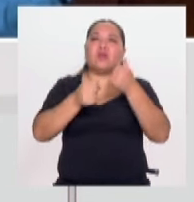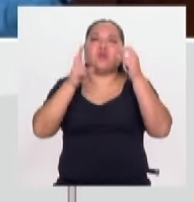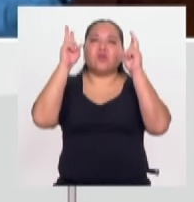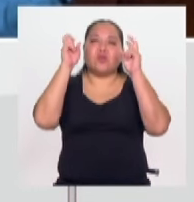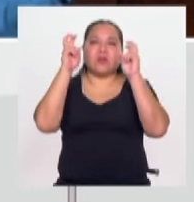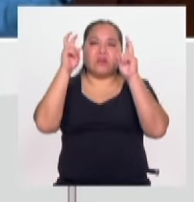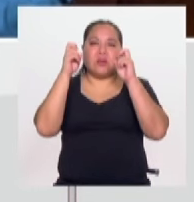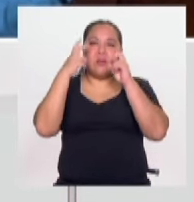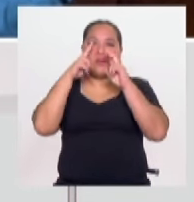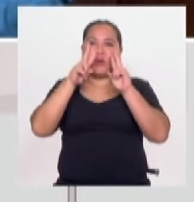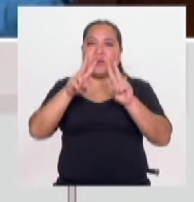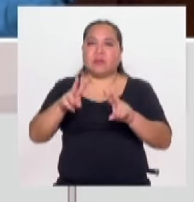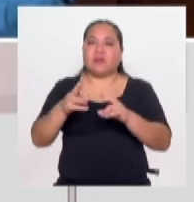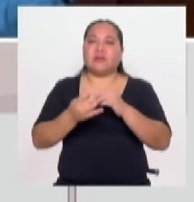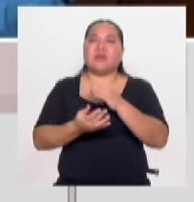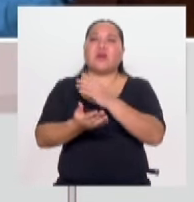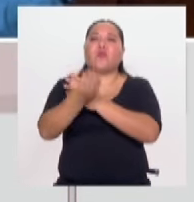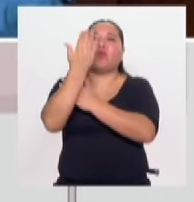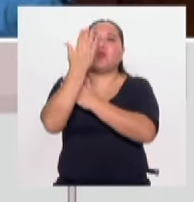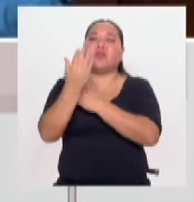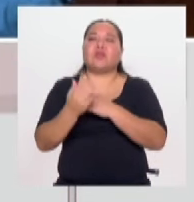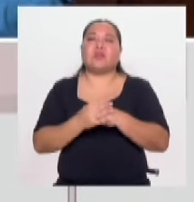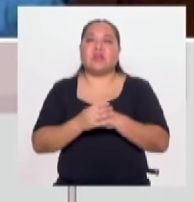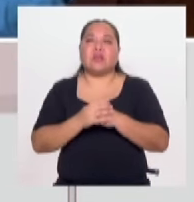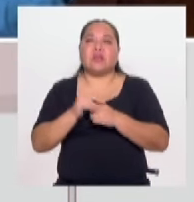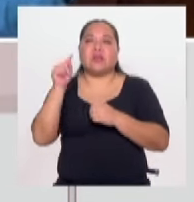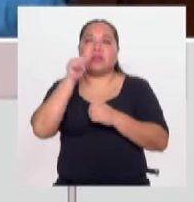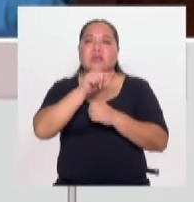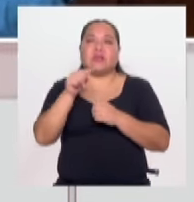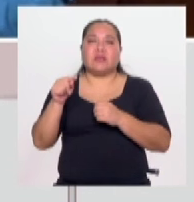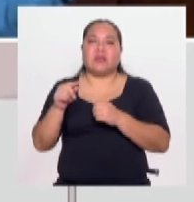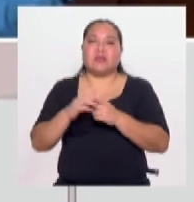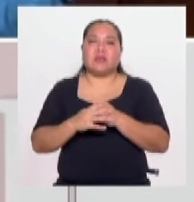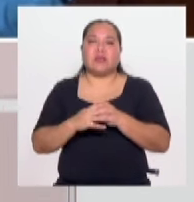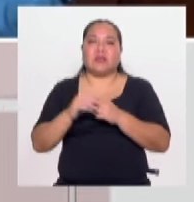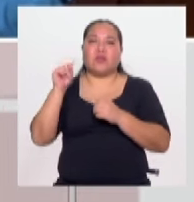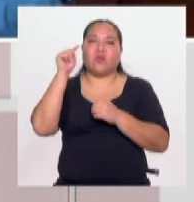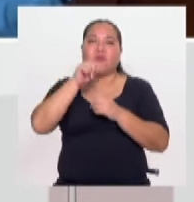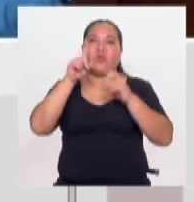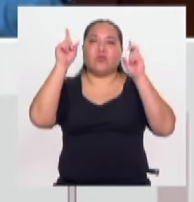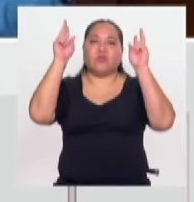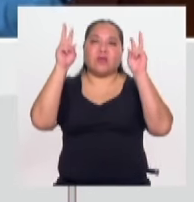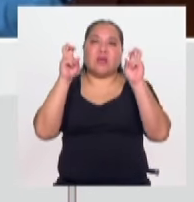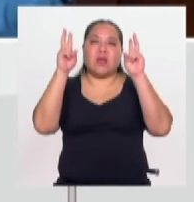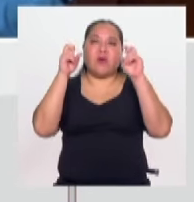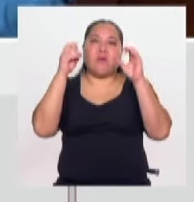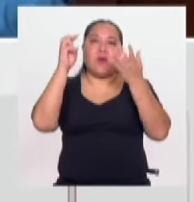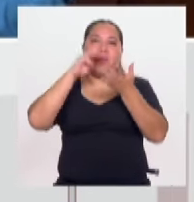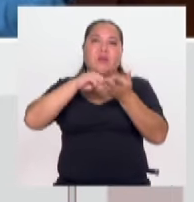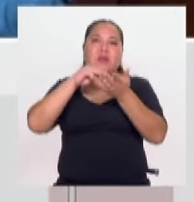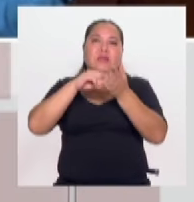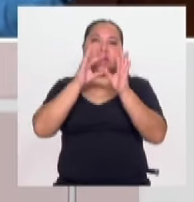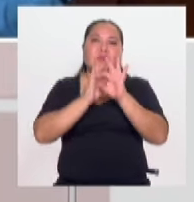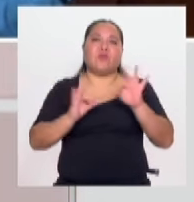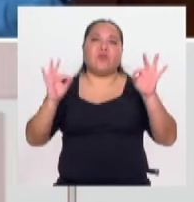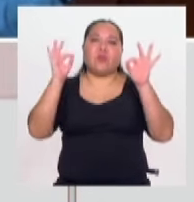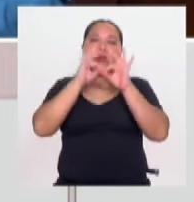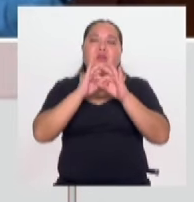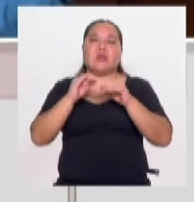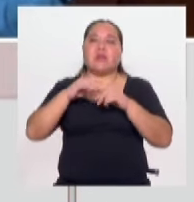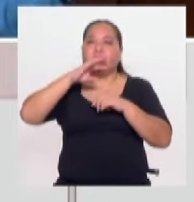le damos buenos días, doctor González Posada. En principio, pues, uno de los temas principales seguramente va a ser el tema del